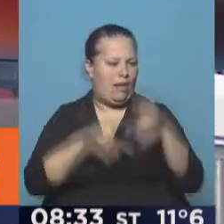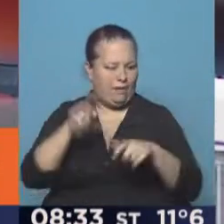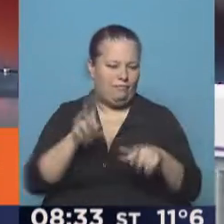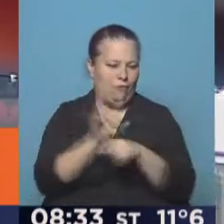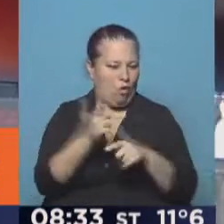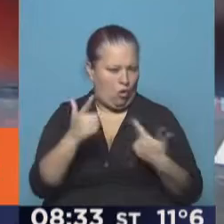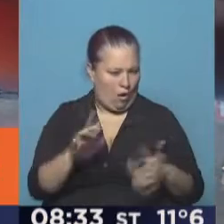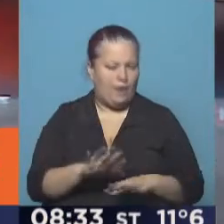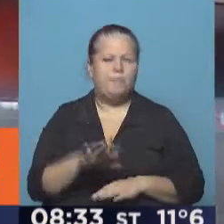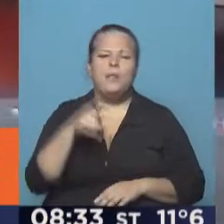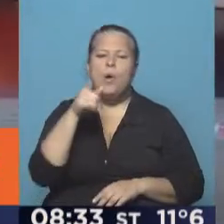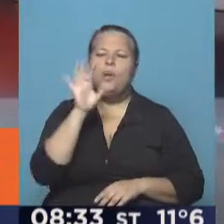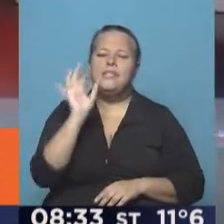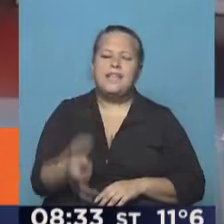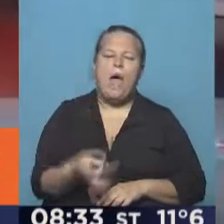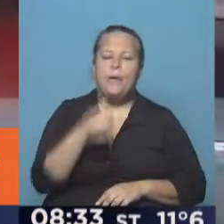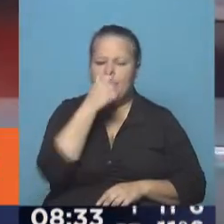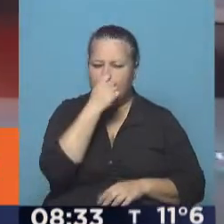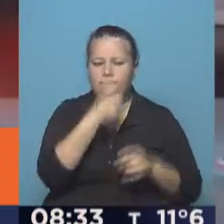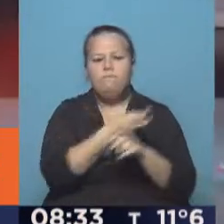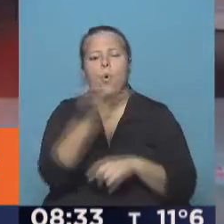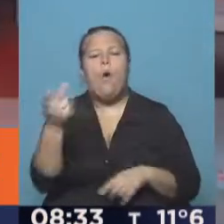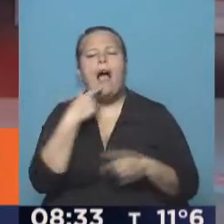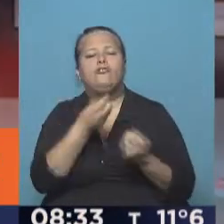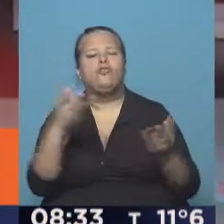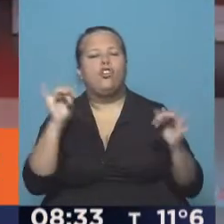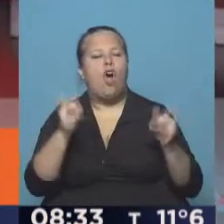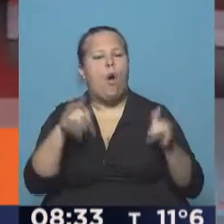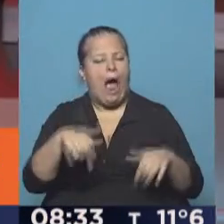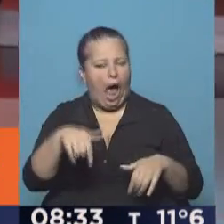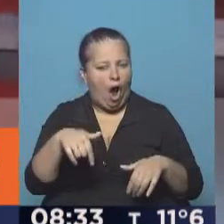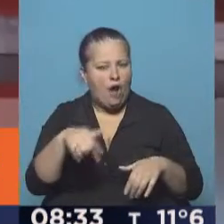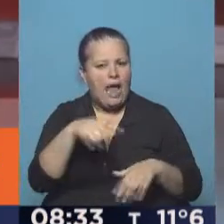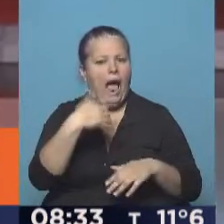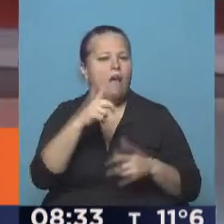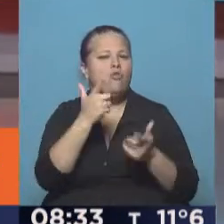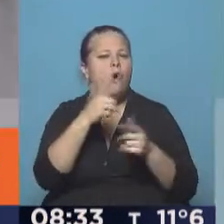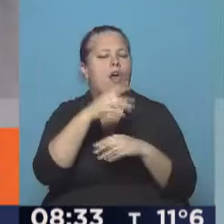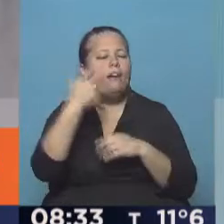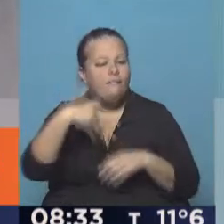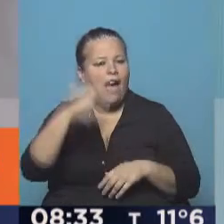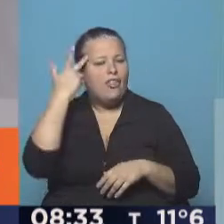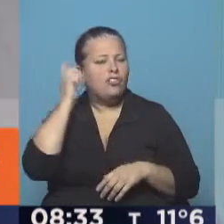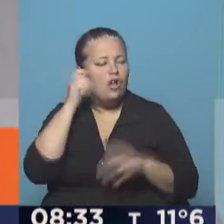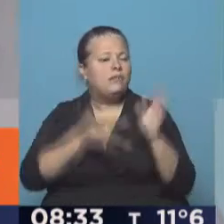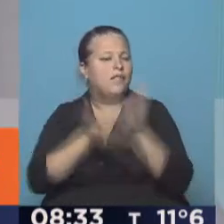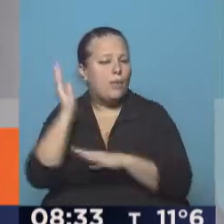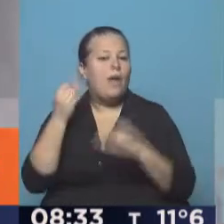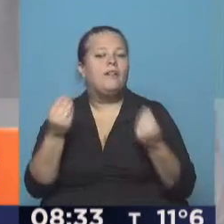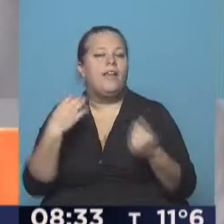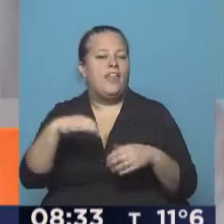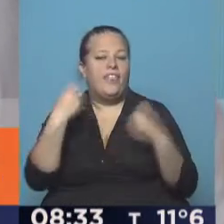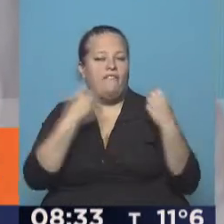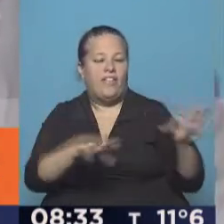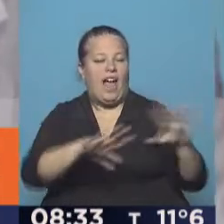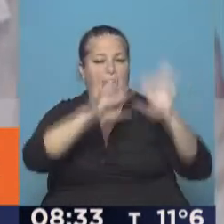desprotección. Mariana, ¿sabe la estadística que indica la cantidad de chicos hoy en esa situación, cumpliendo 18 años y teniendo que